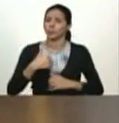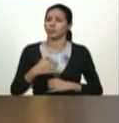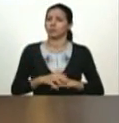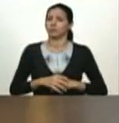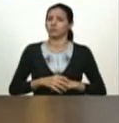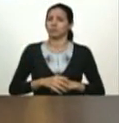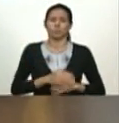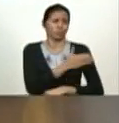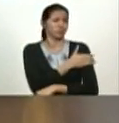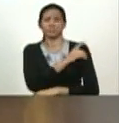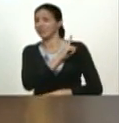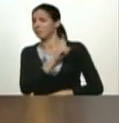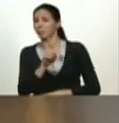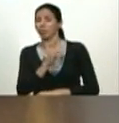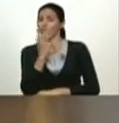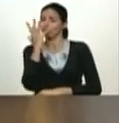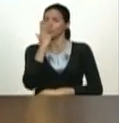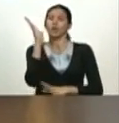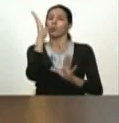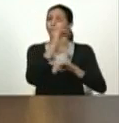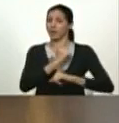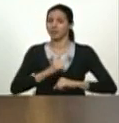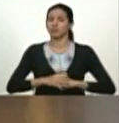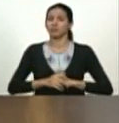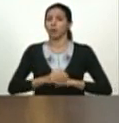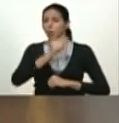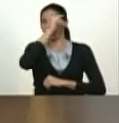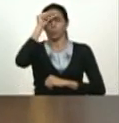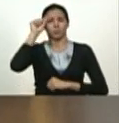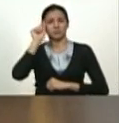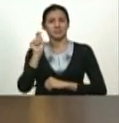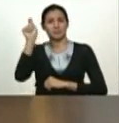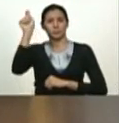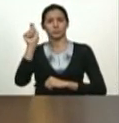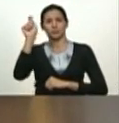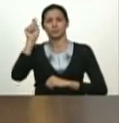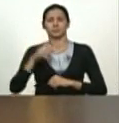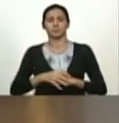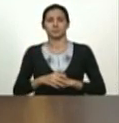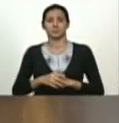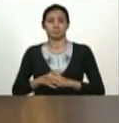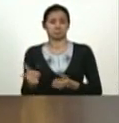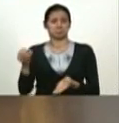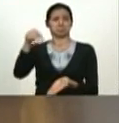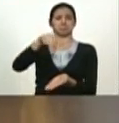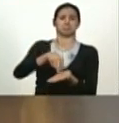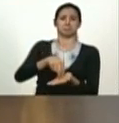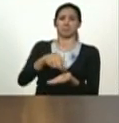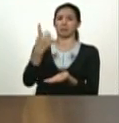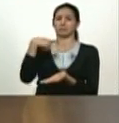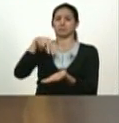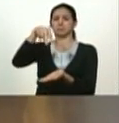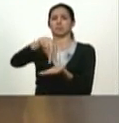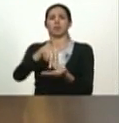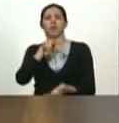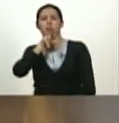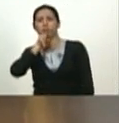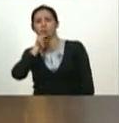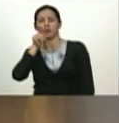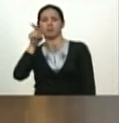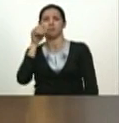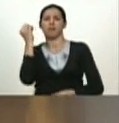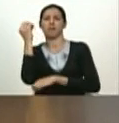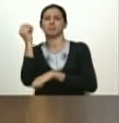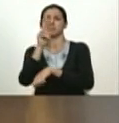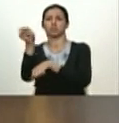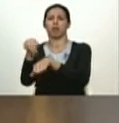derecha porque cuando julio borges diputado diputadísimo se paró a hablar allá en la asamblea nacional